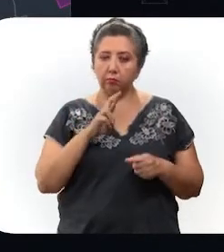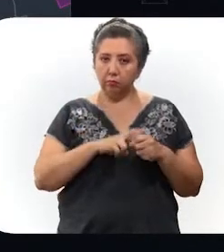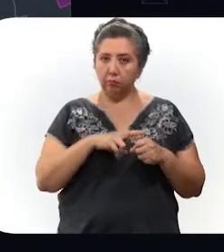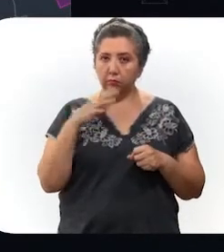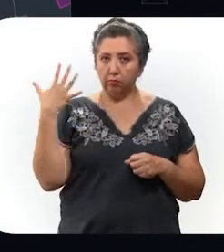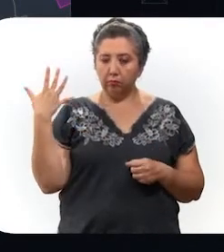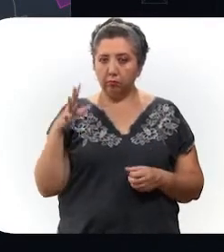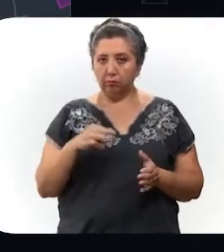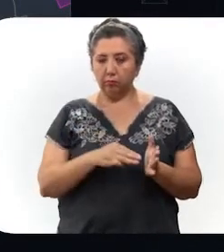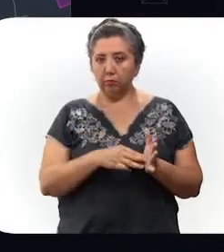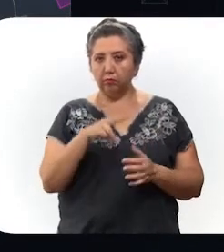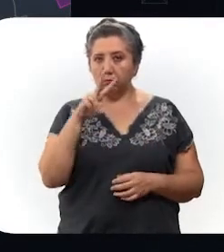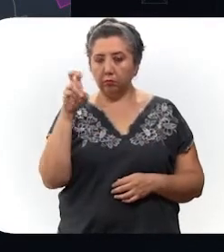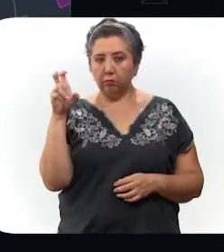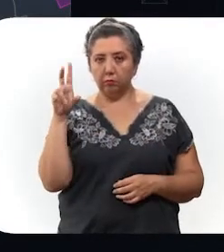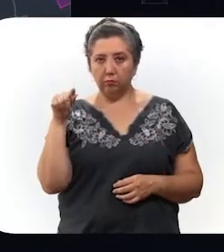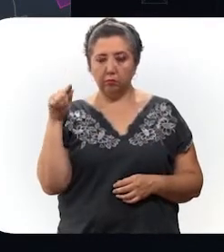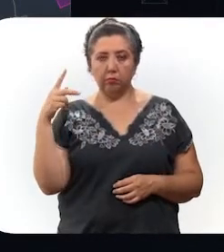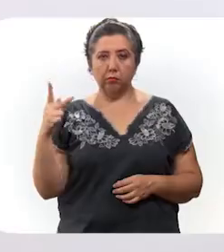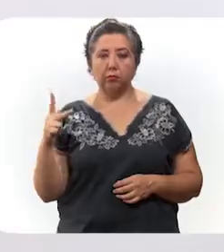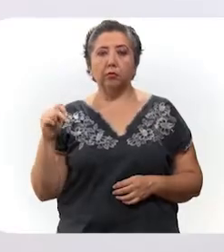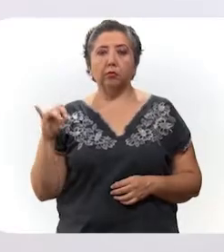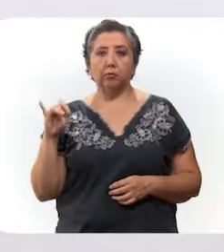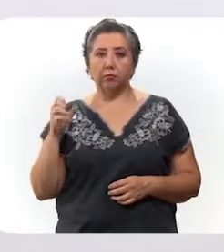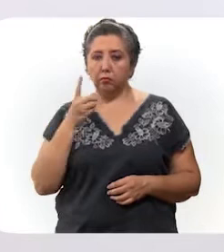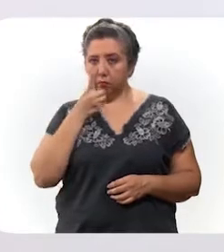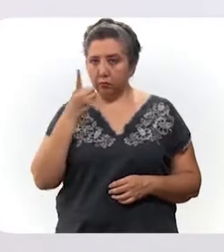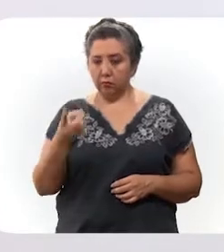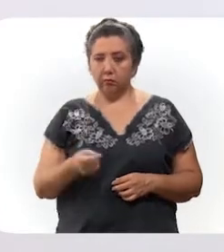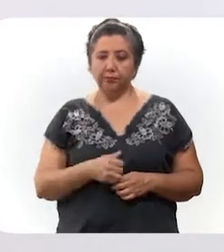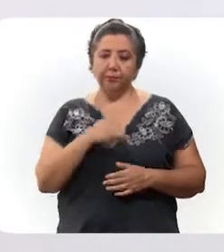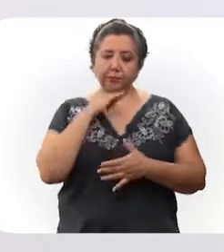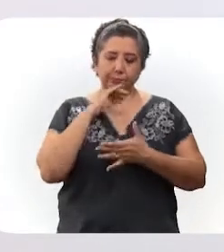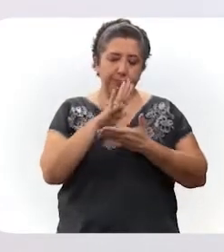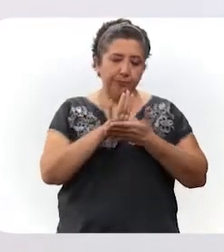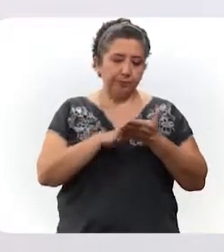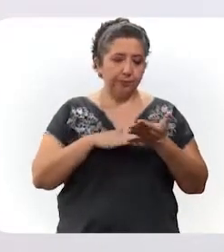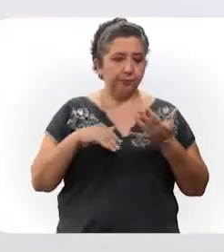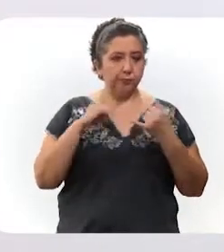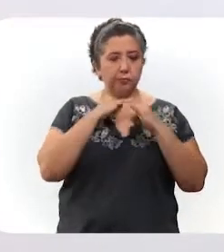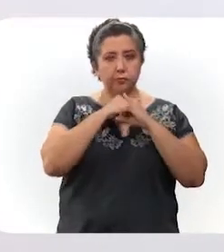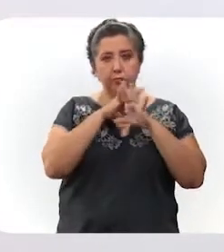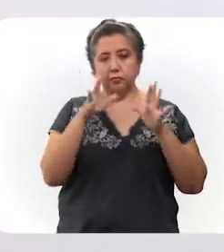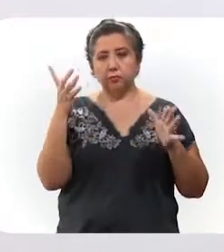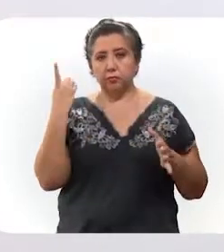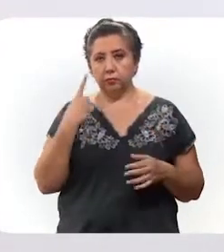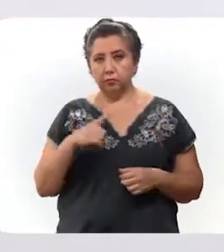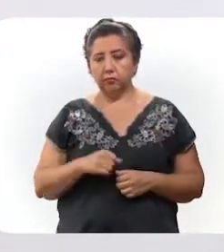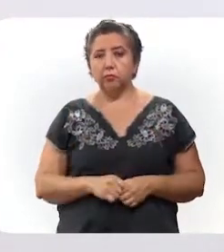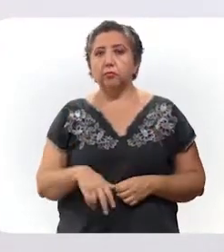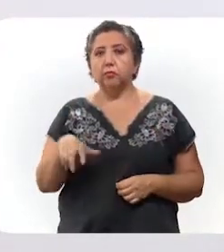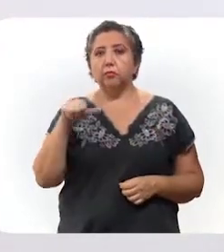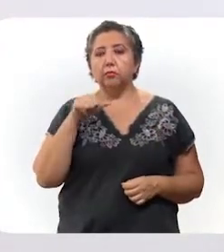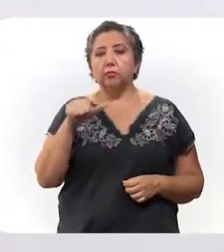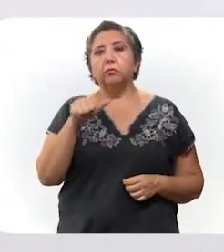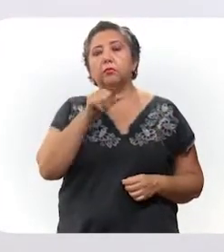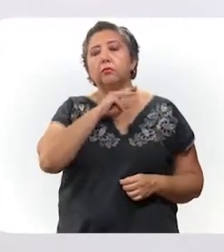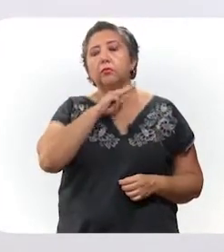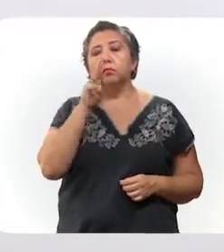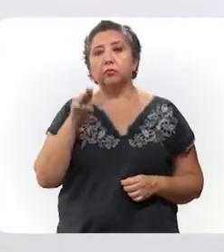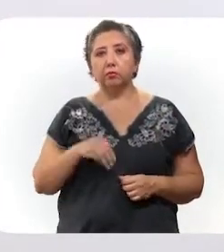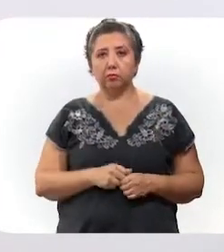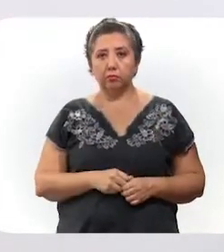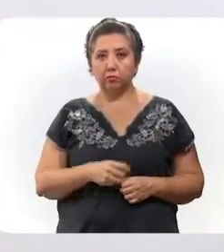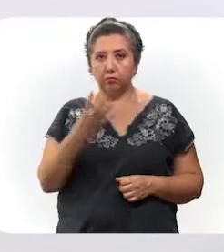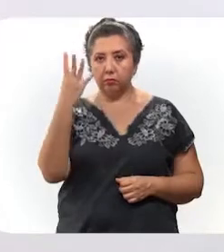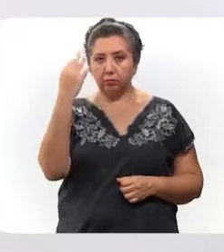,274 en la zona poniente. Lamentablemente en este parte médico informamos de 16 fallecimientos, 9